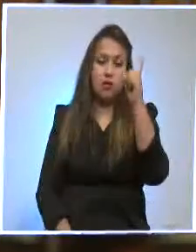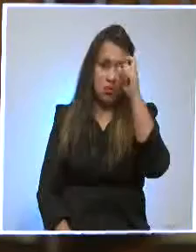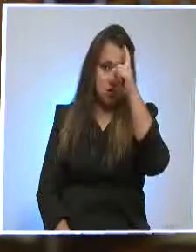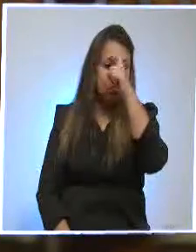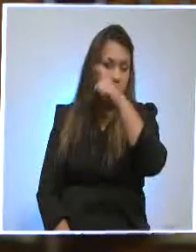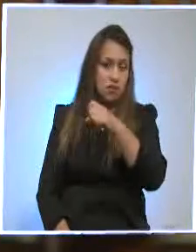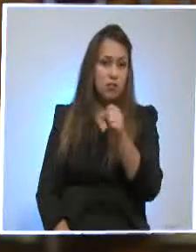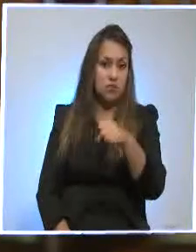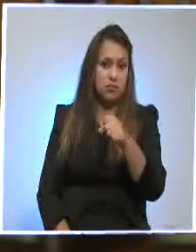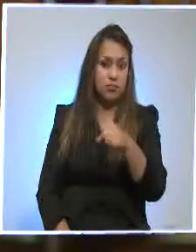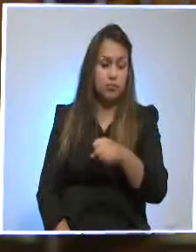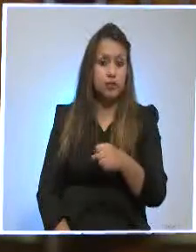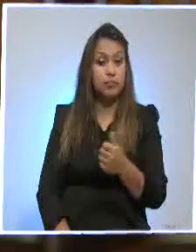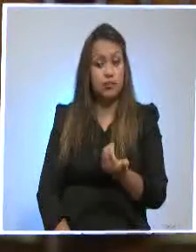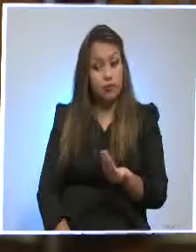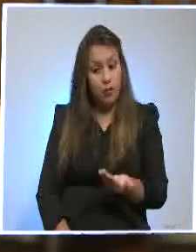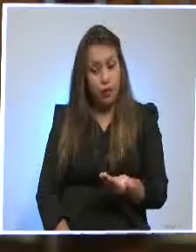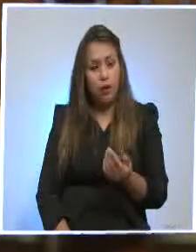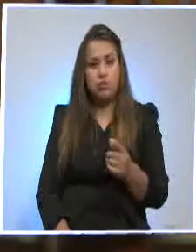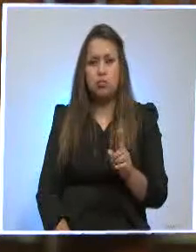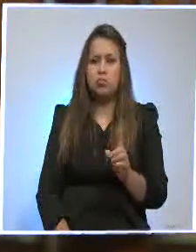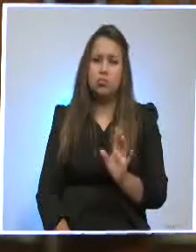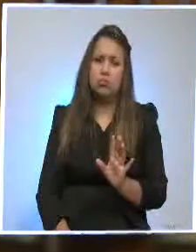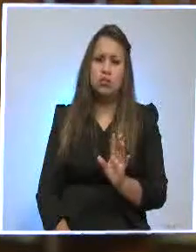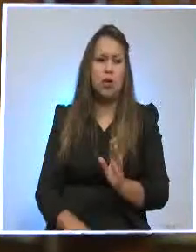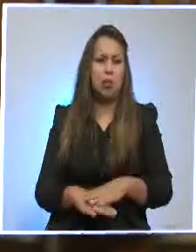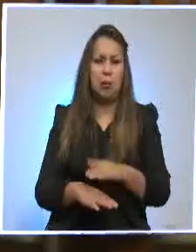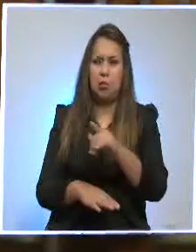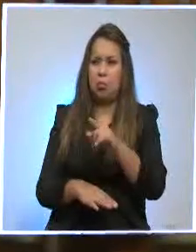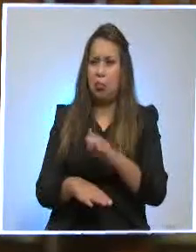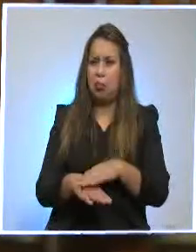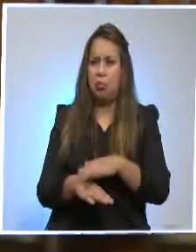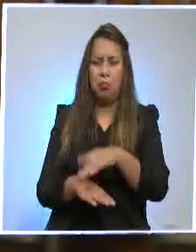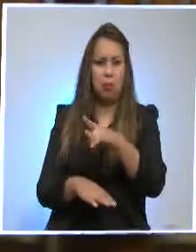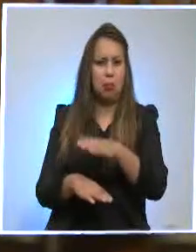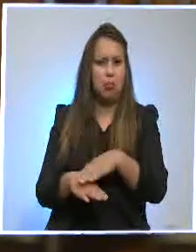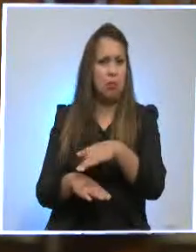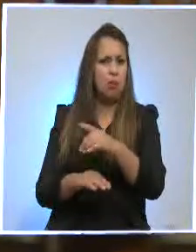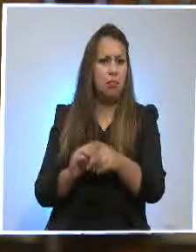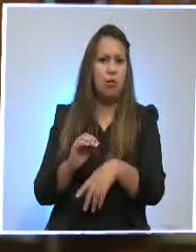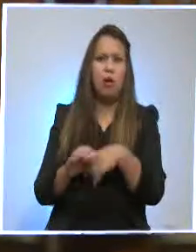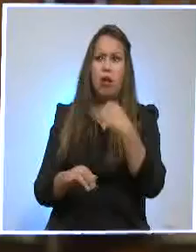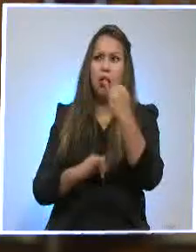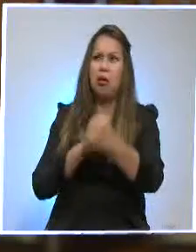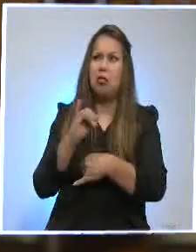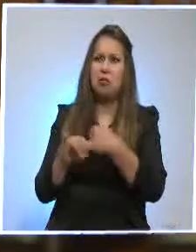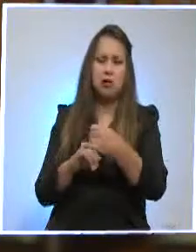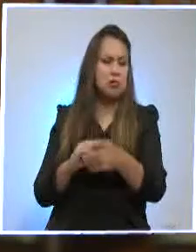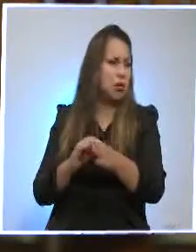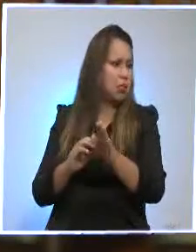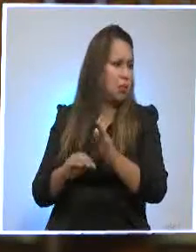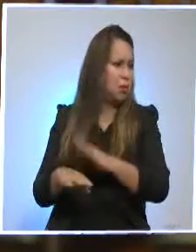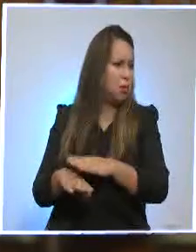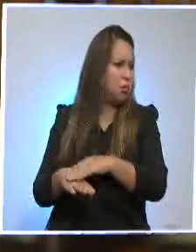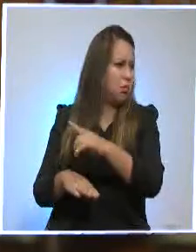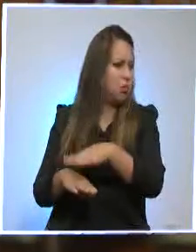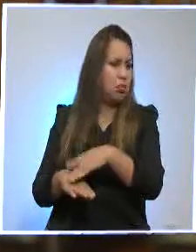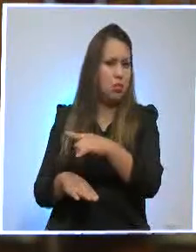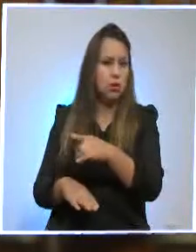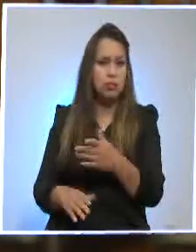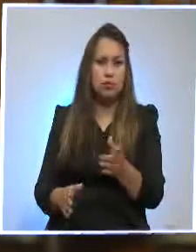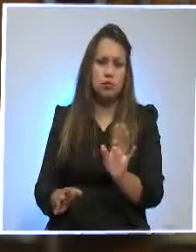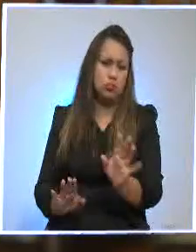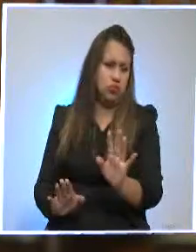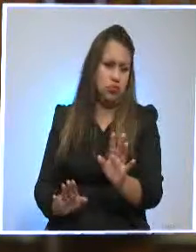desfavorable. Pero no debemos echarle la culpa solo a la cuestión internacional, porque, como le decía, Panamá también es